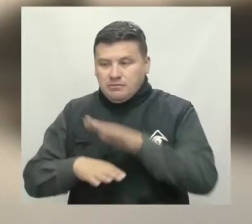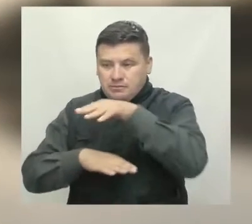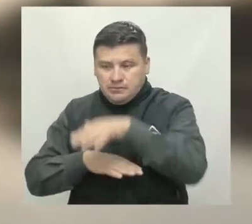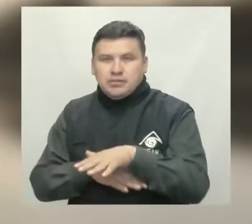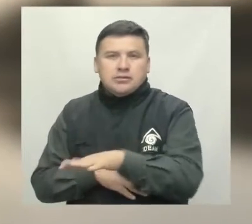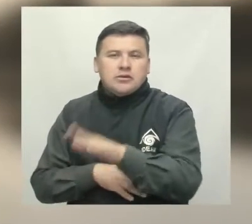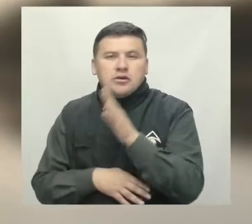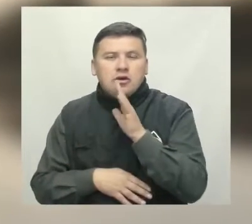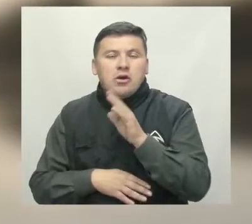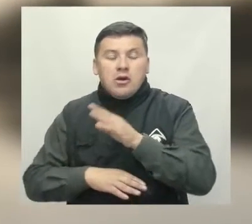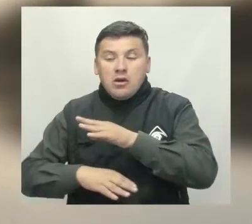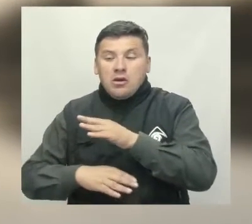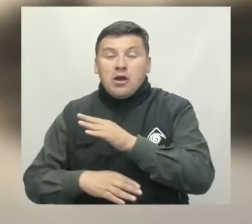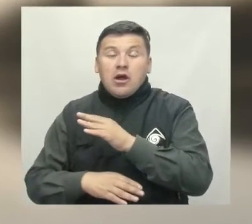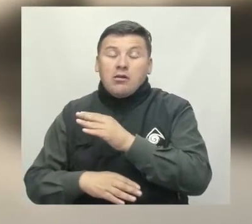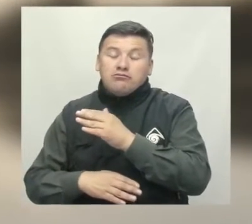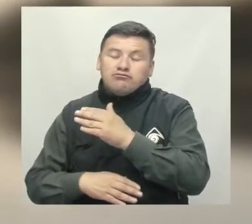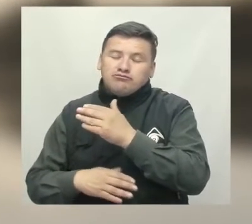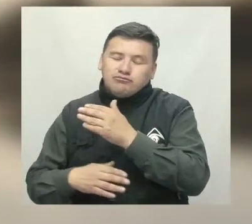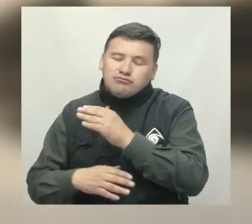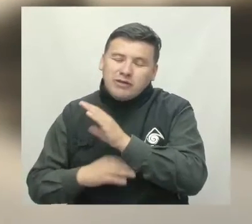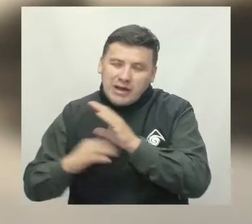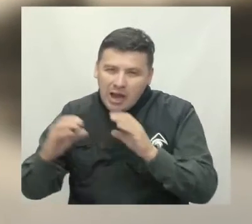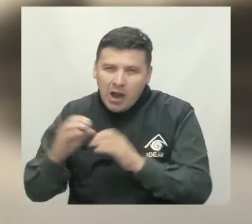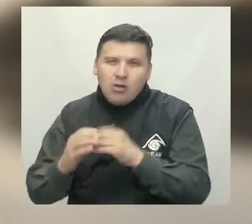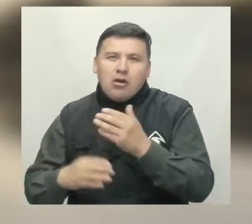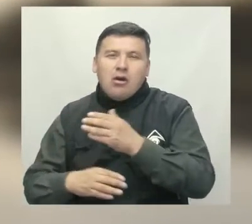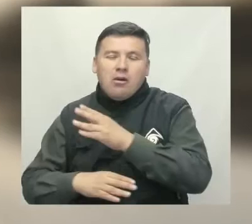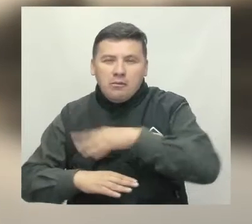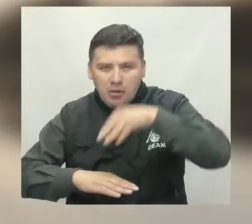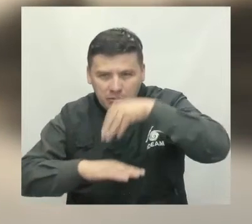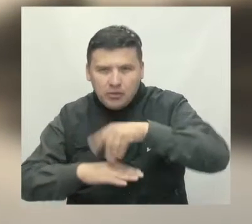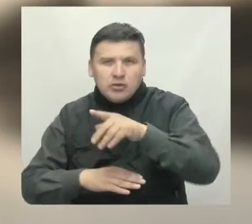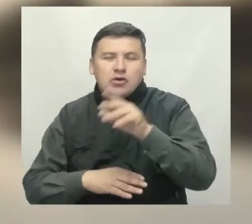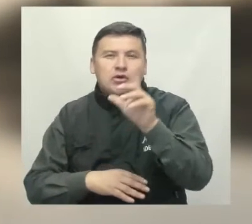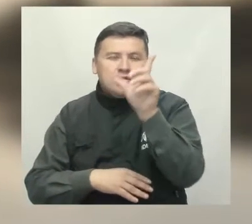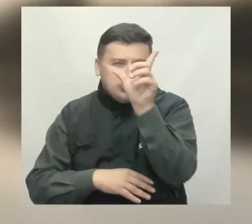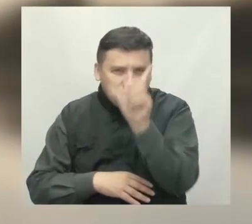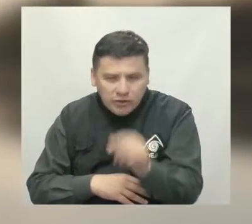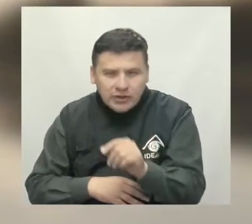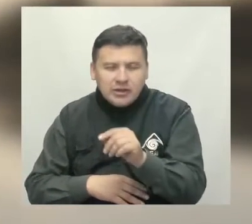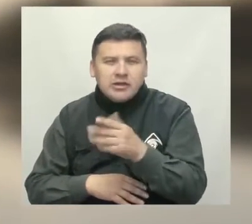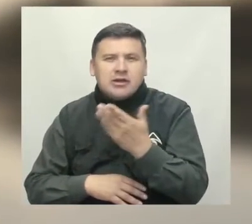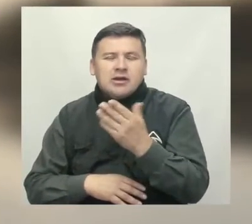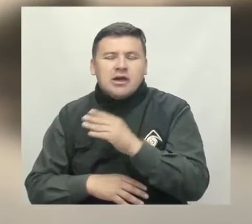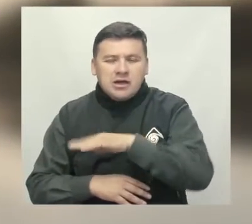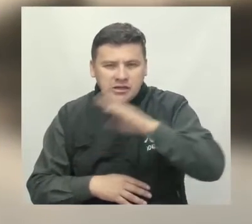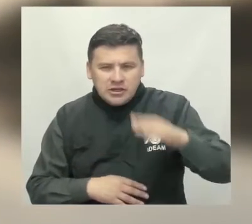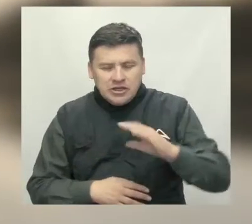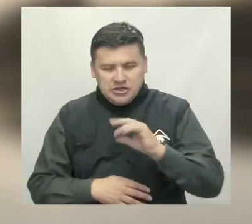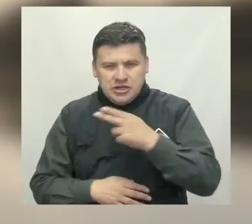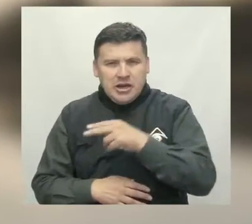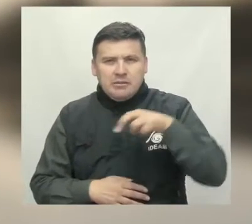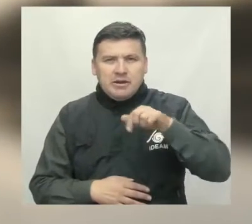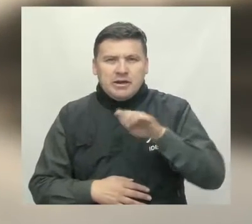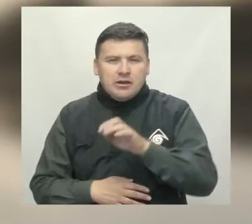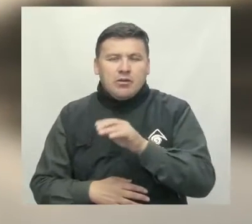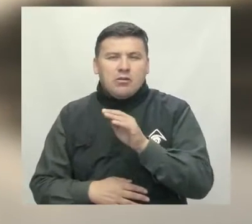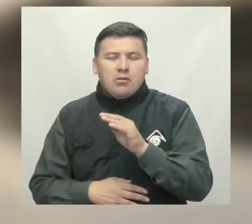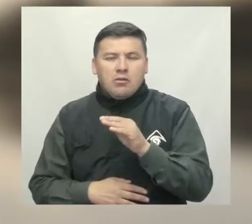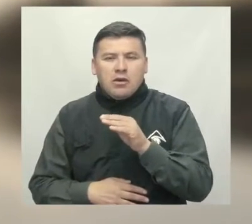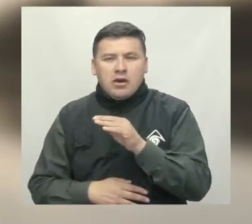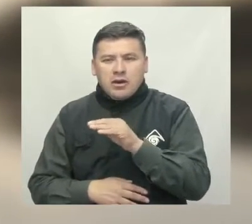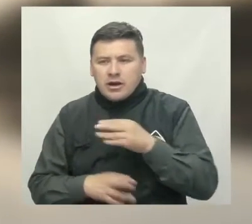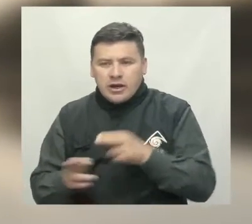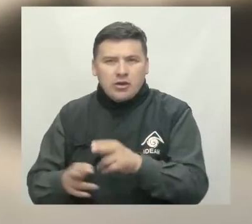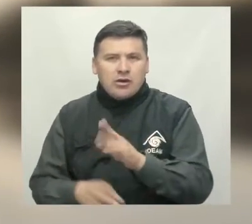y alerta naranja por incrementos en el río Cauca, Meta, Guaviare, Cusiana y sus afluentes. Alerta roja por posibles incendios